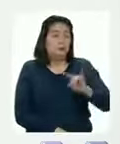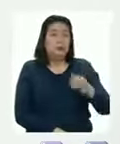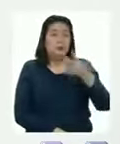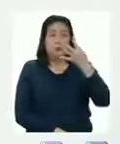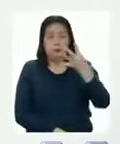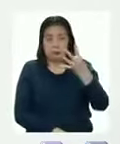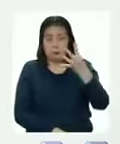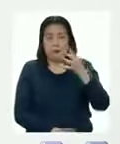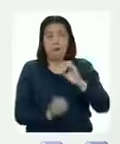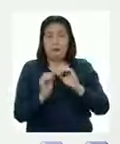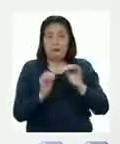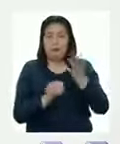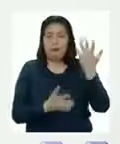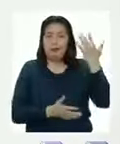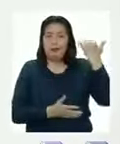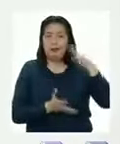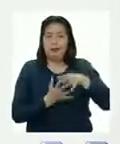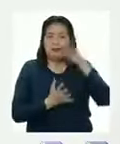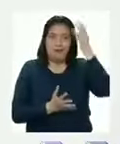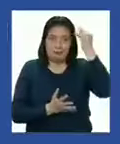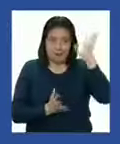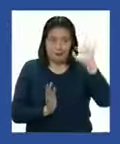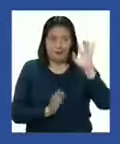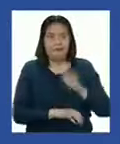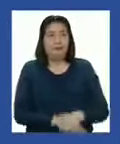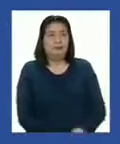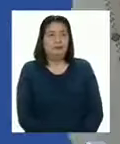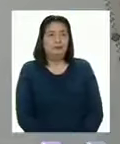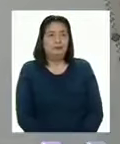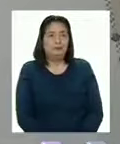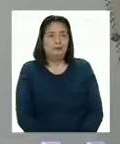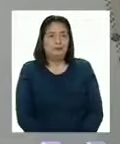cuatro movimientos Que aprendimos hace unos minutos